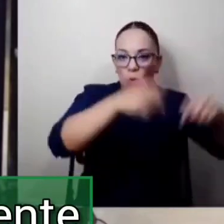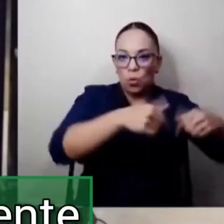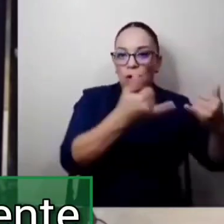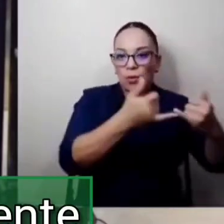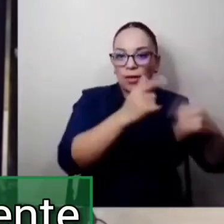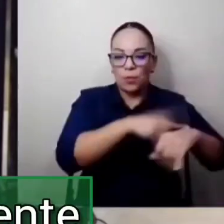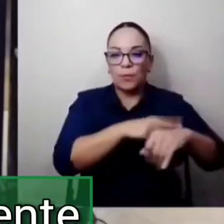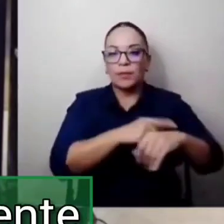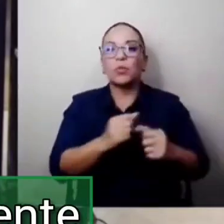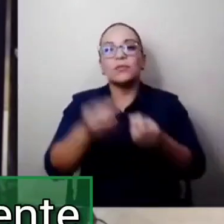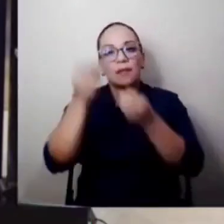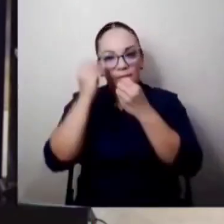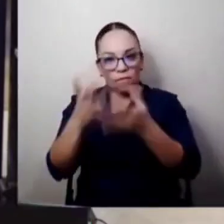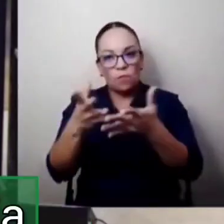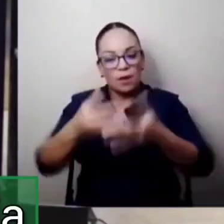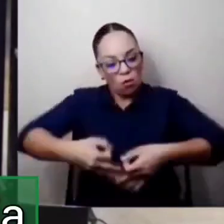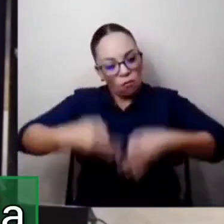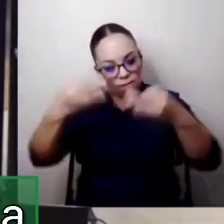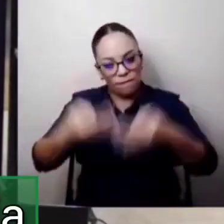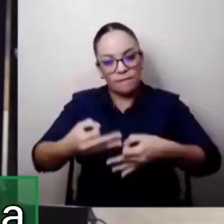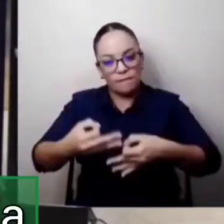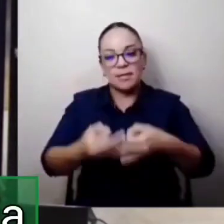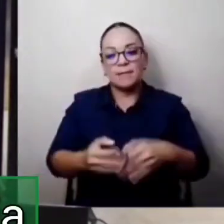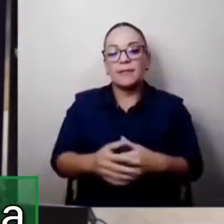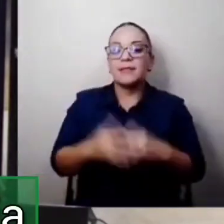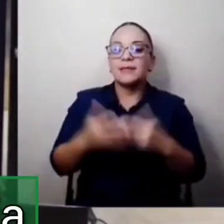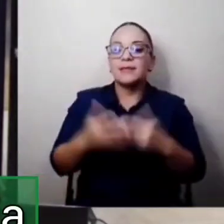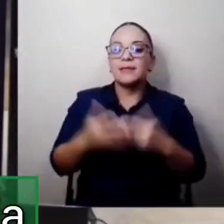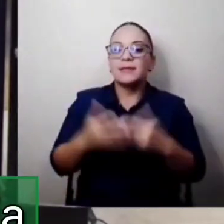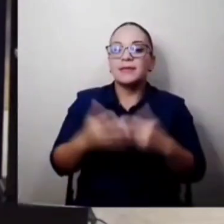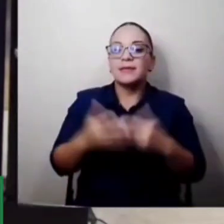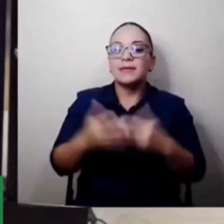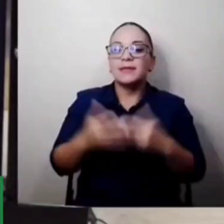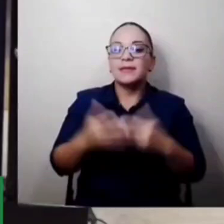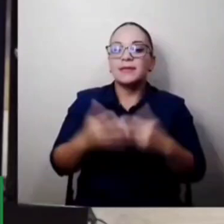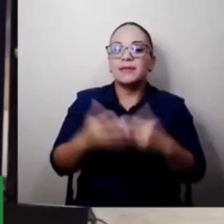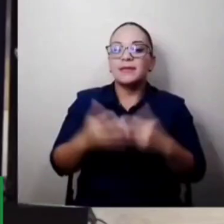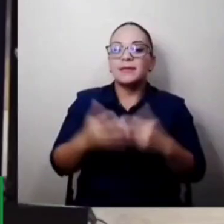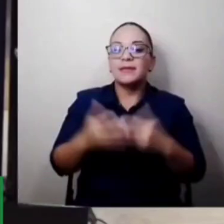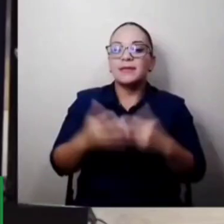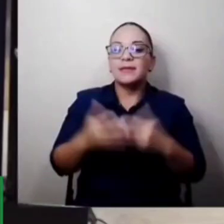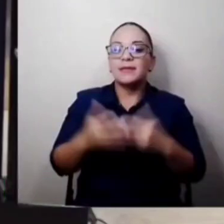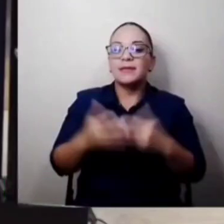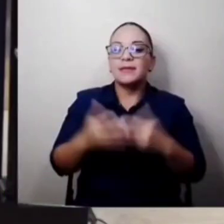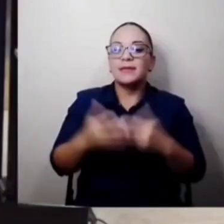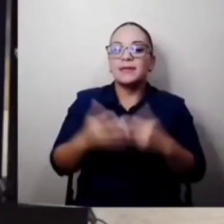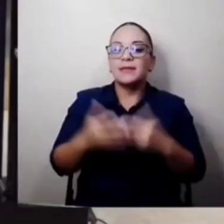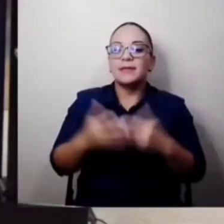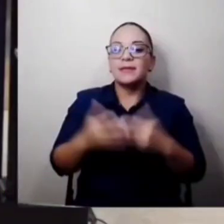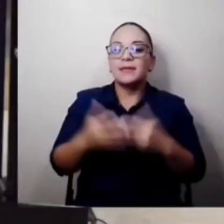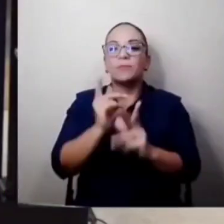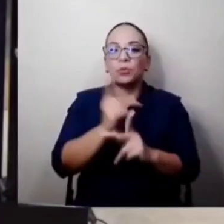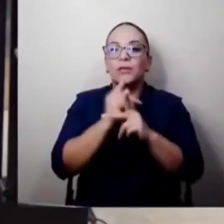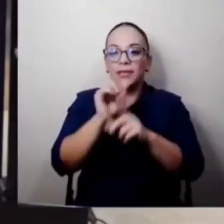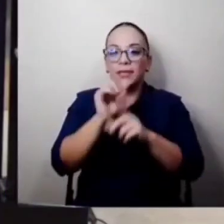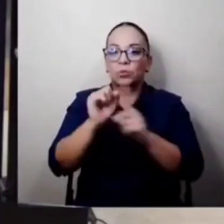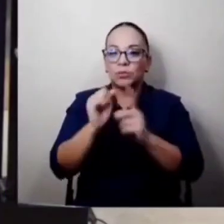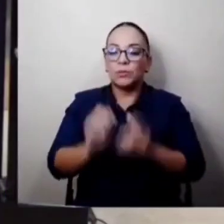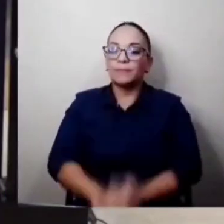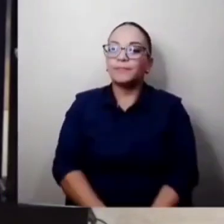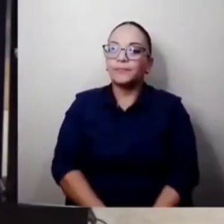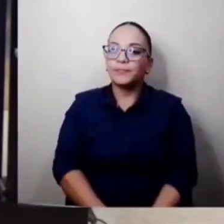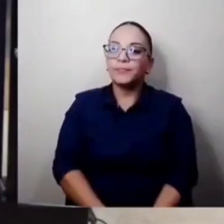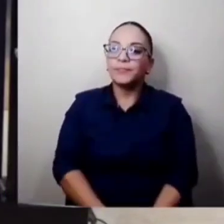comunicar oficialmente que esta ley ya está en vigencia y que protege esta situación. Entonces, los señores,